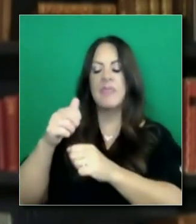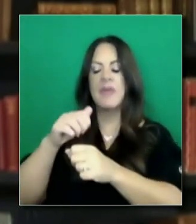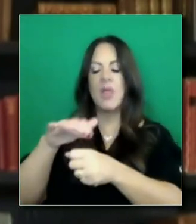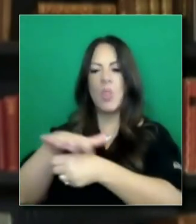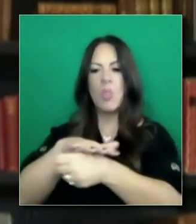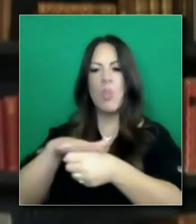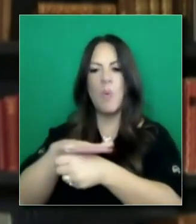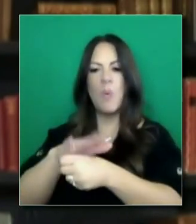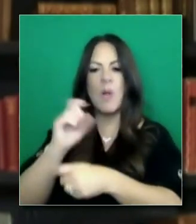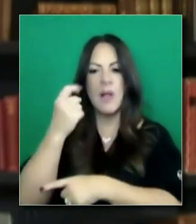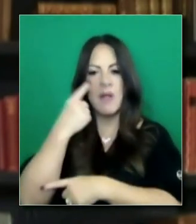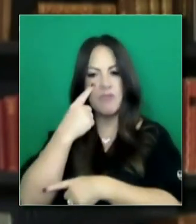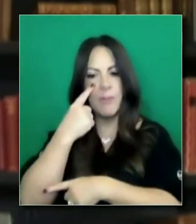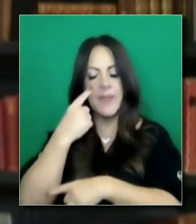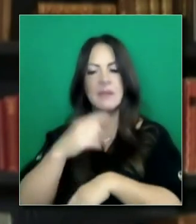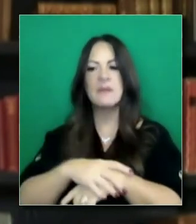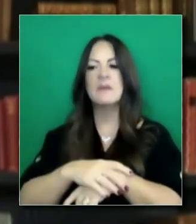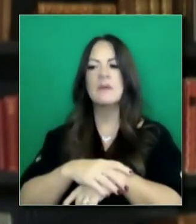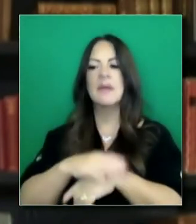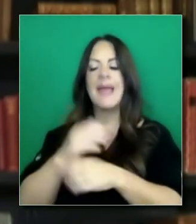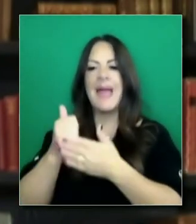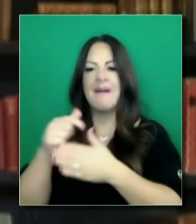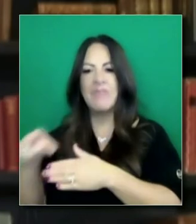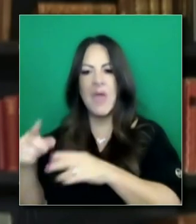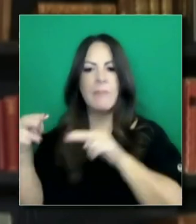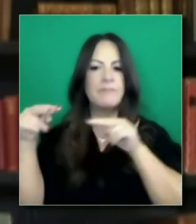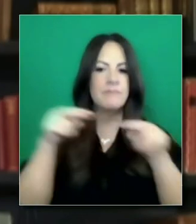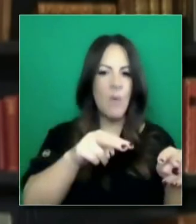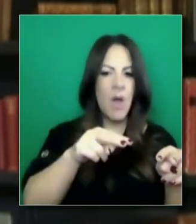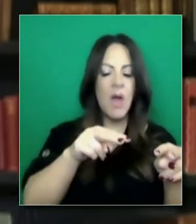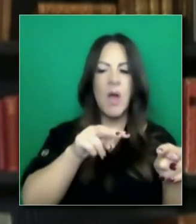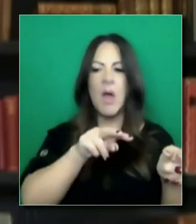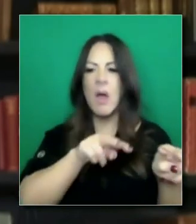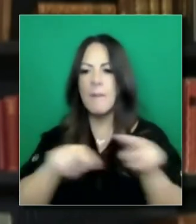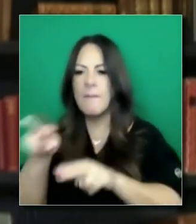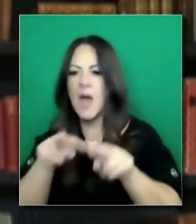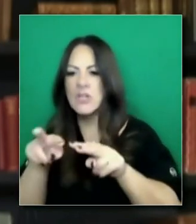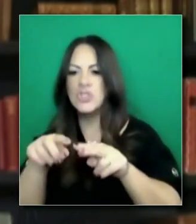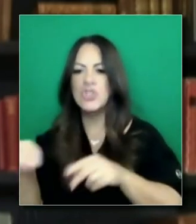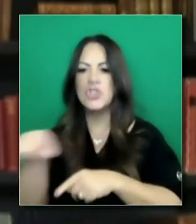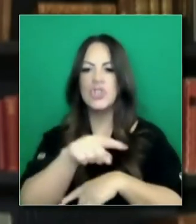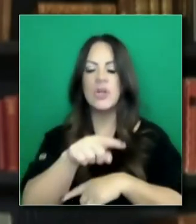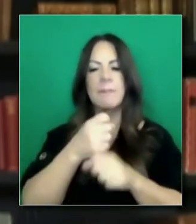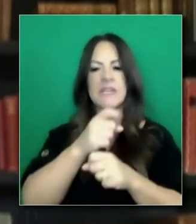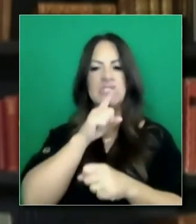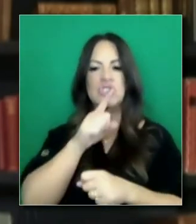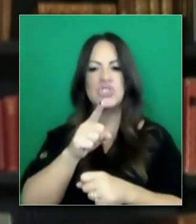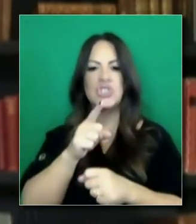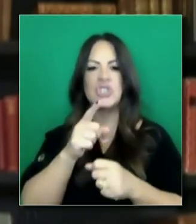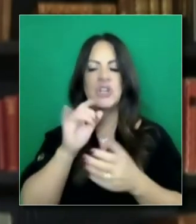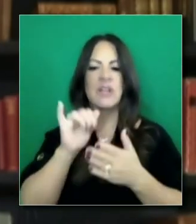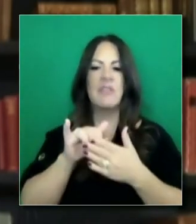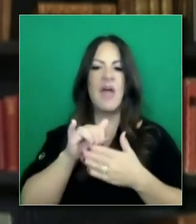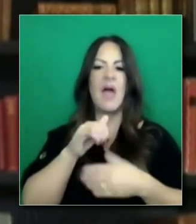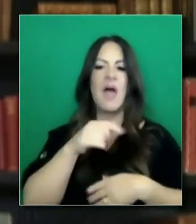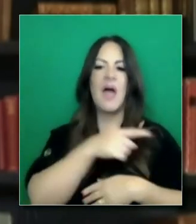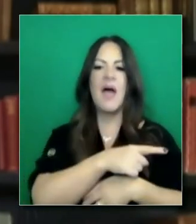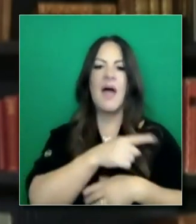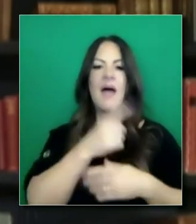ese comportamiento a nivel local, incluso a nivel de clínica para asegurarnos de que nadie esté